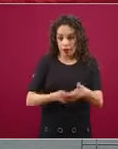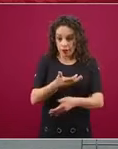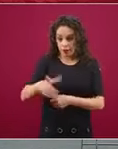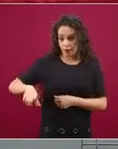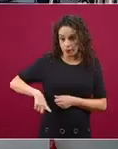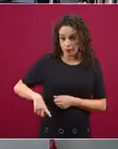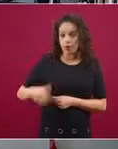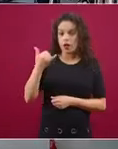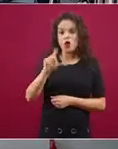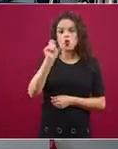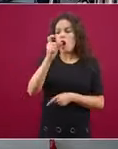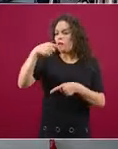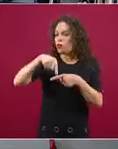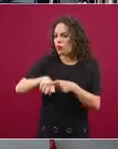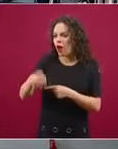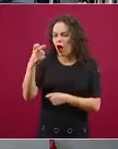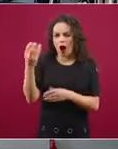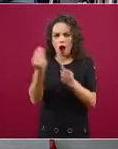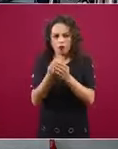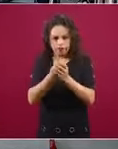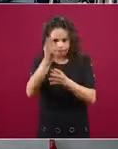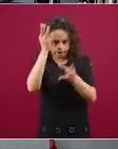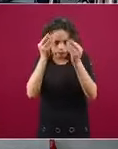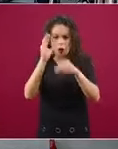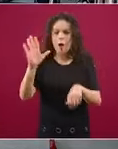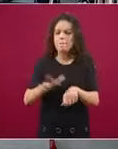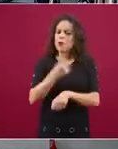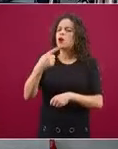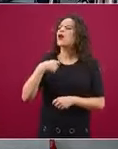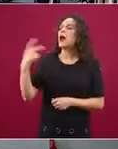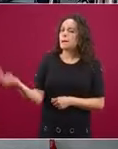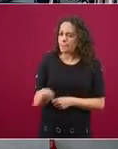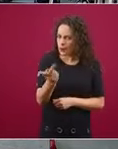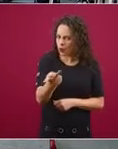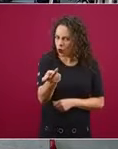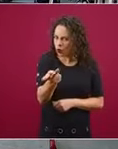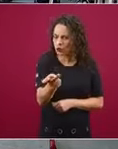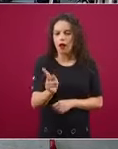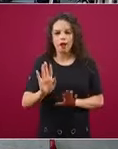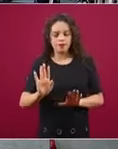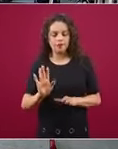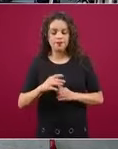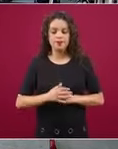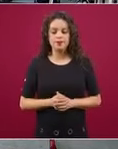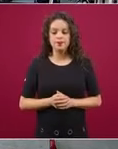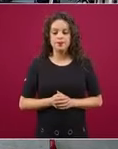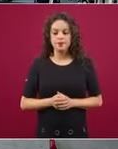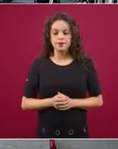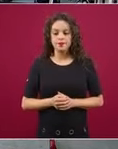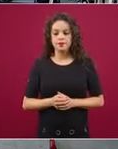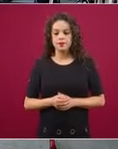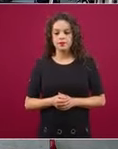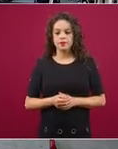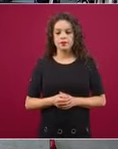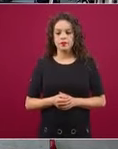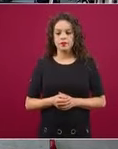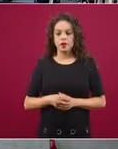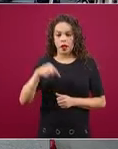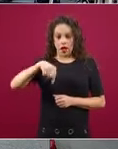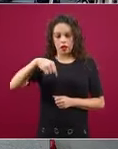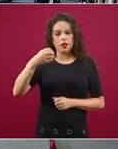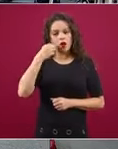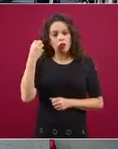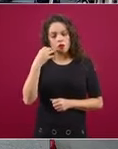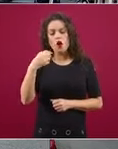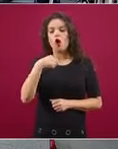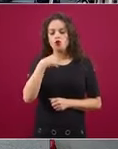capacitaciones en este sentido? Se lo comento porque yo he venido comentando en estas conferencias